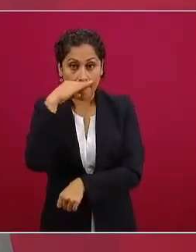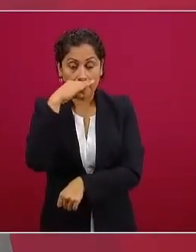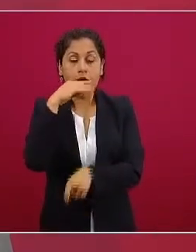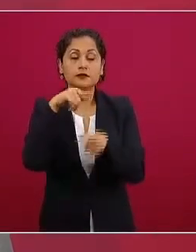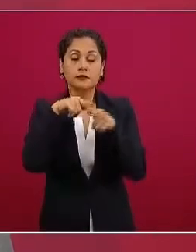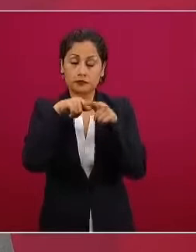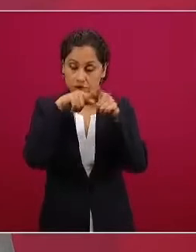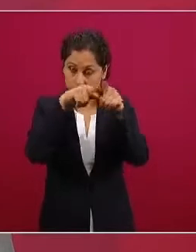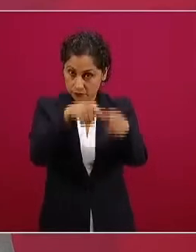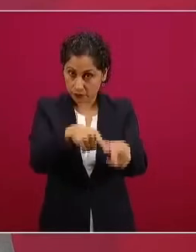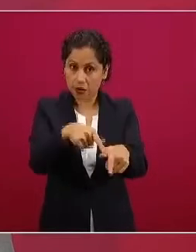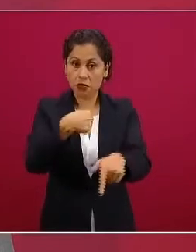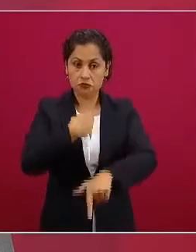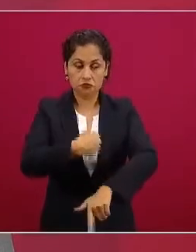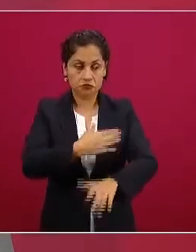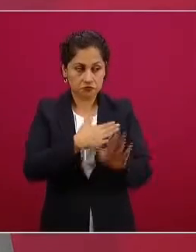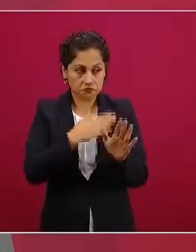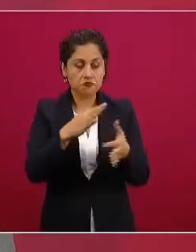los casos es decir